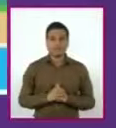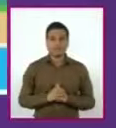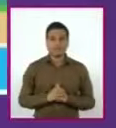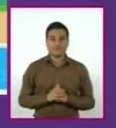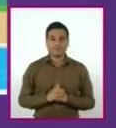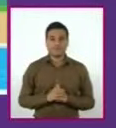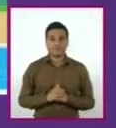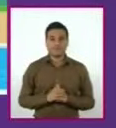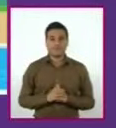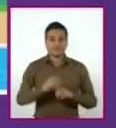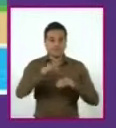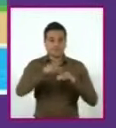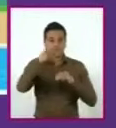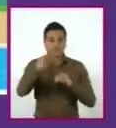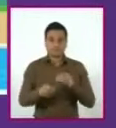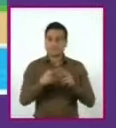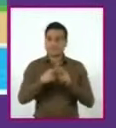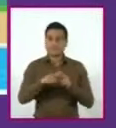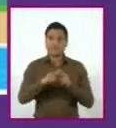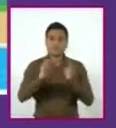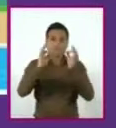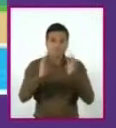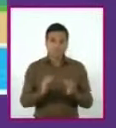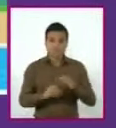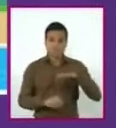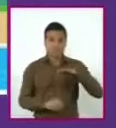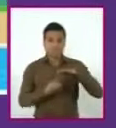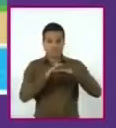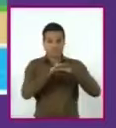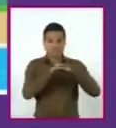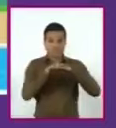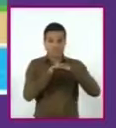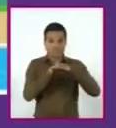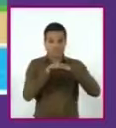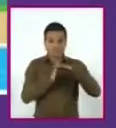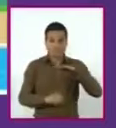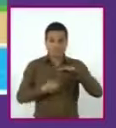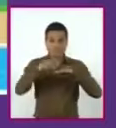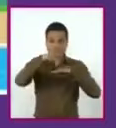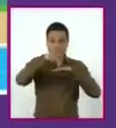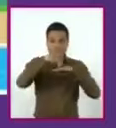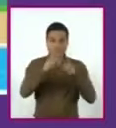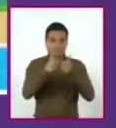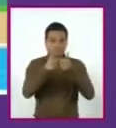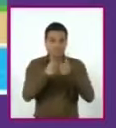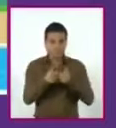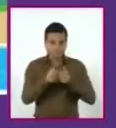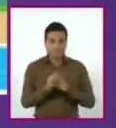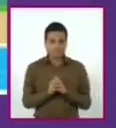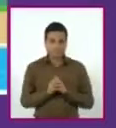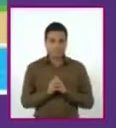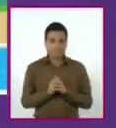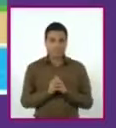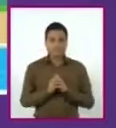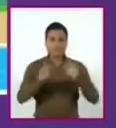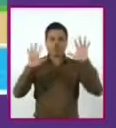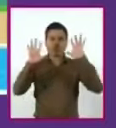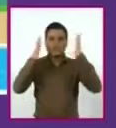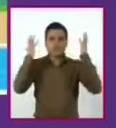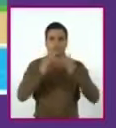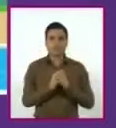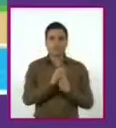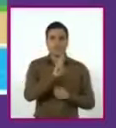El clavado inicia en la parte superior de la plataforma desde un estado de reposo. Por ello, sabemos que la velocidad inicial